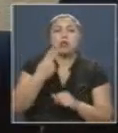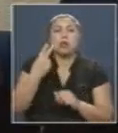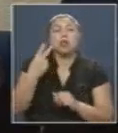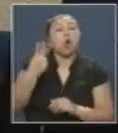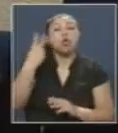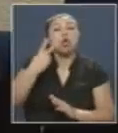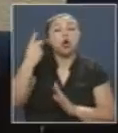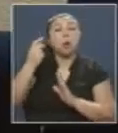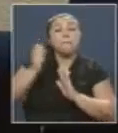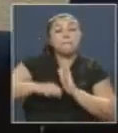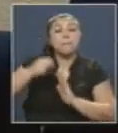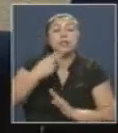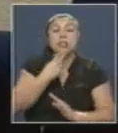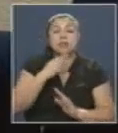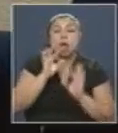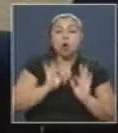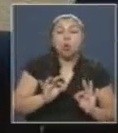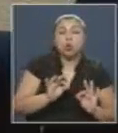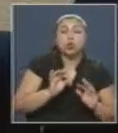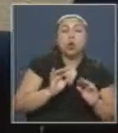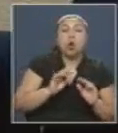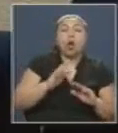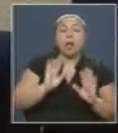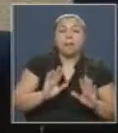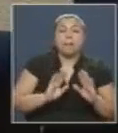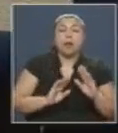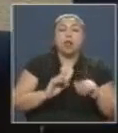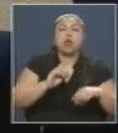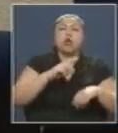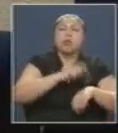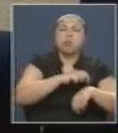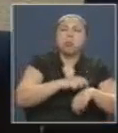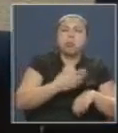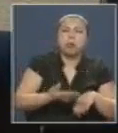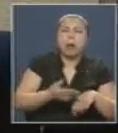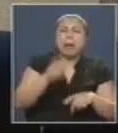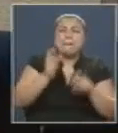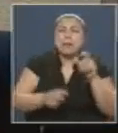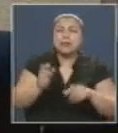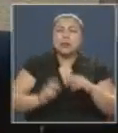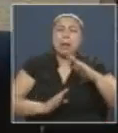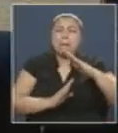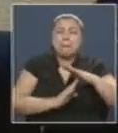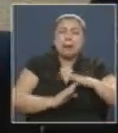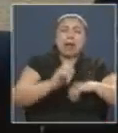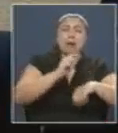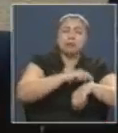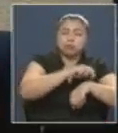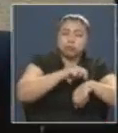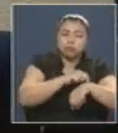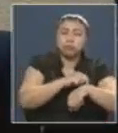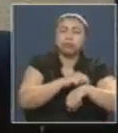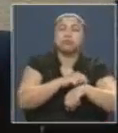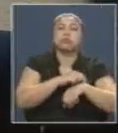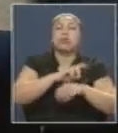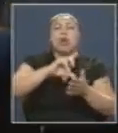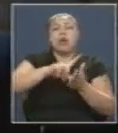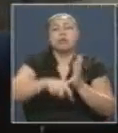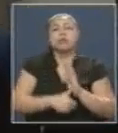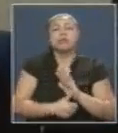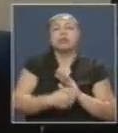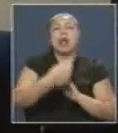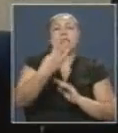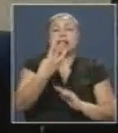justamente en el mismo hospital de Santiago. Y personas que tienen que esperar hasta tres o cuatro meses con problemas cardíacos